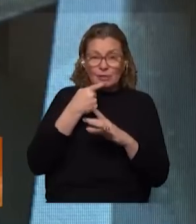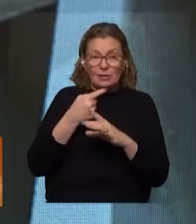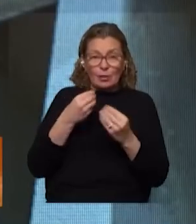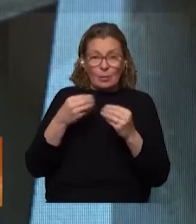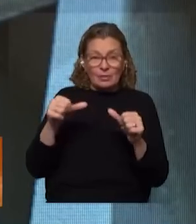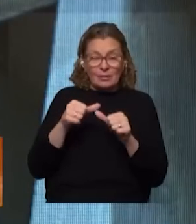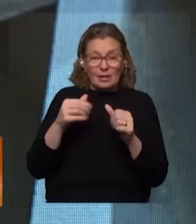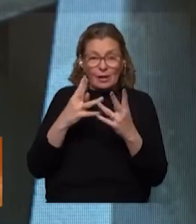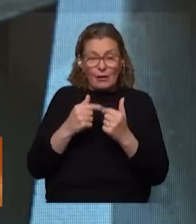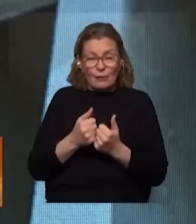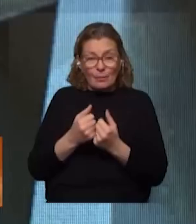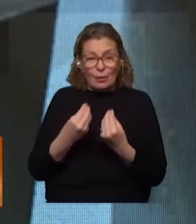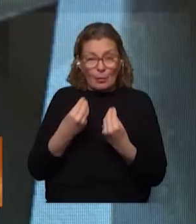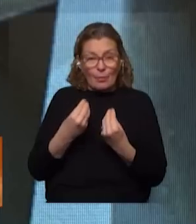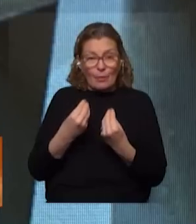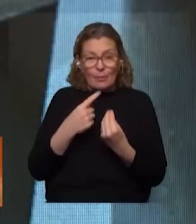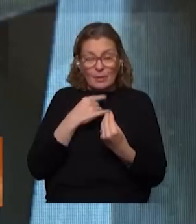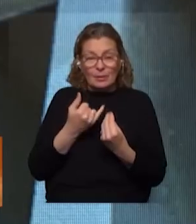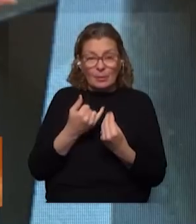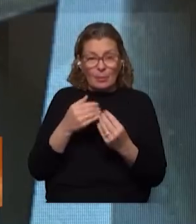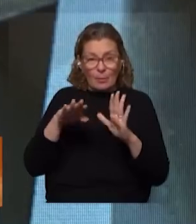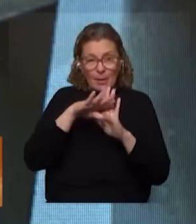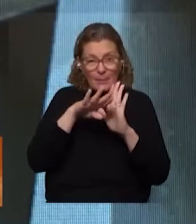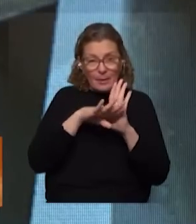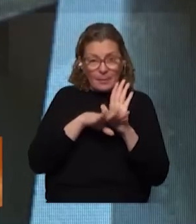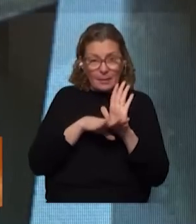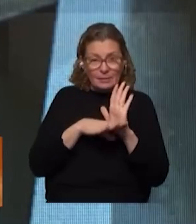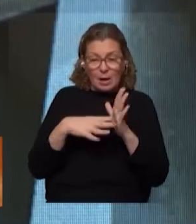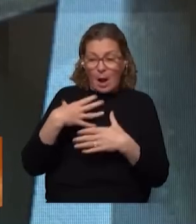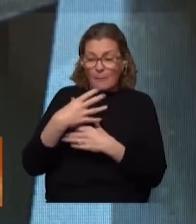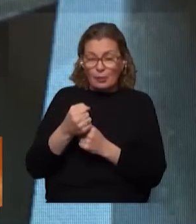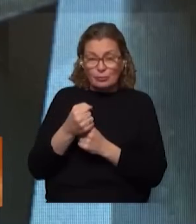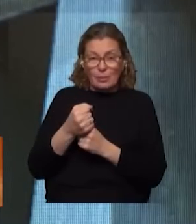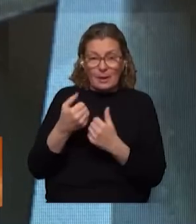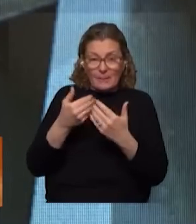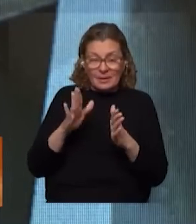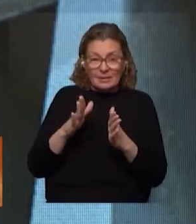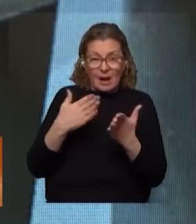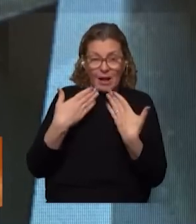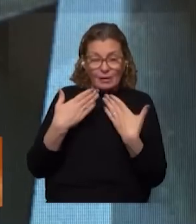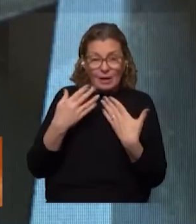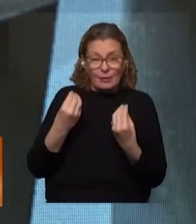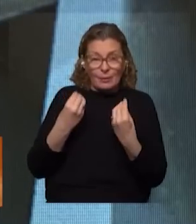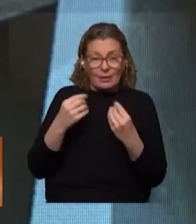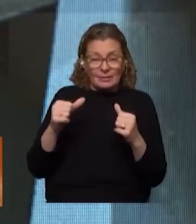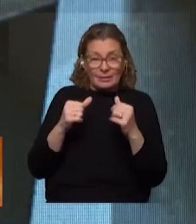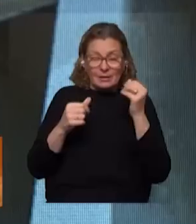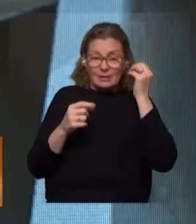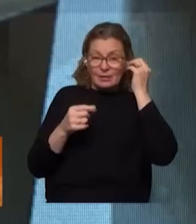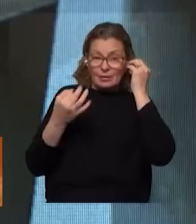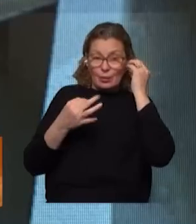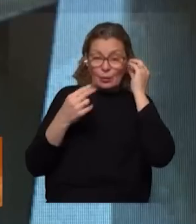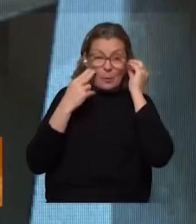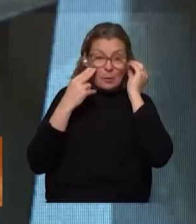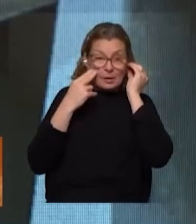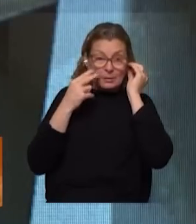utilizan los mecanismos o cuáles son las pautas que te dan tus asistentes para poder iniciar la conversación o lo que sea seguramente vayas tener